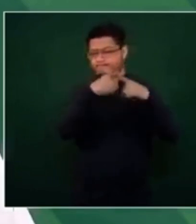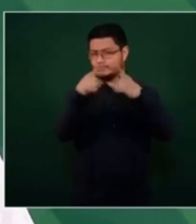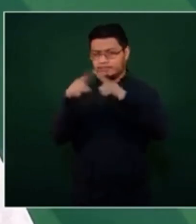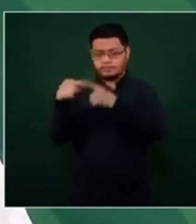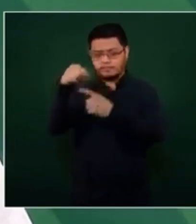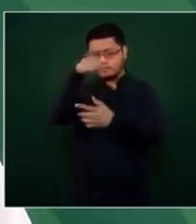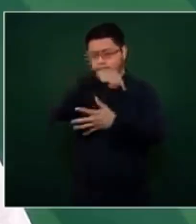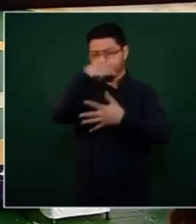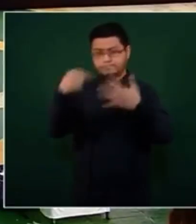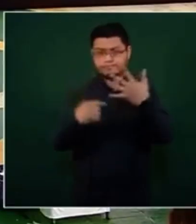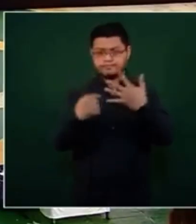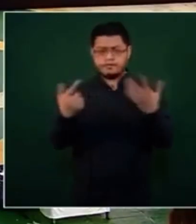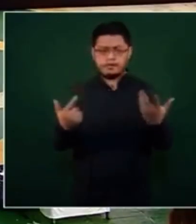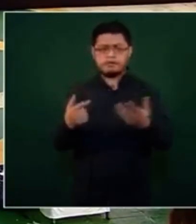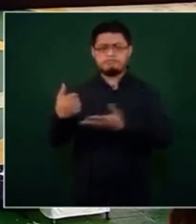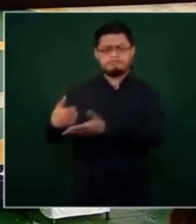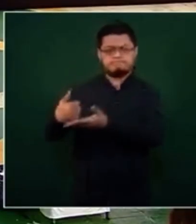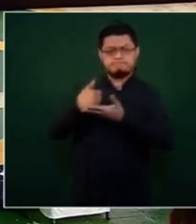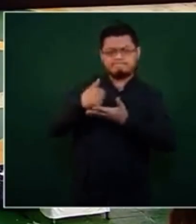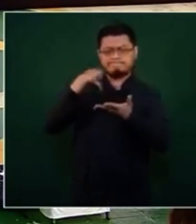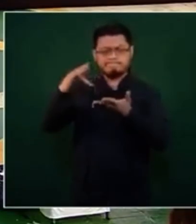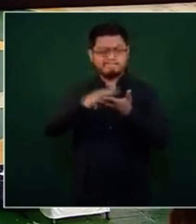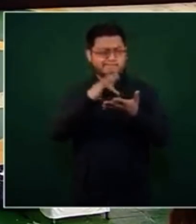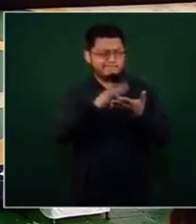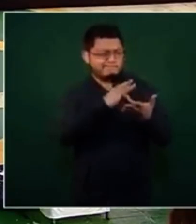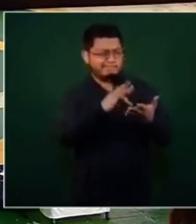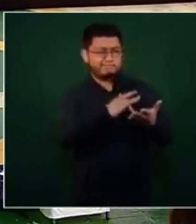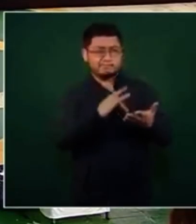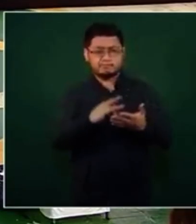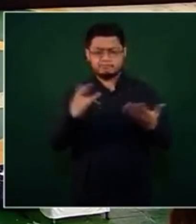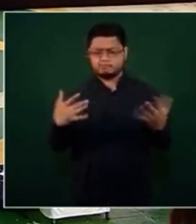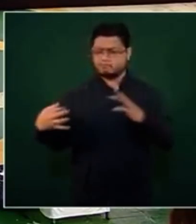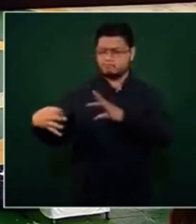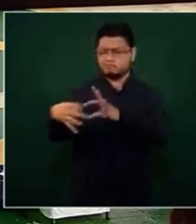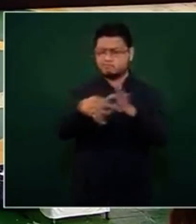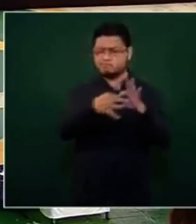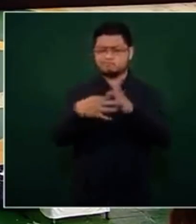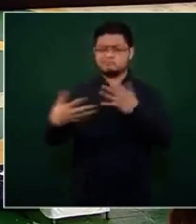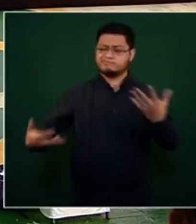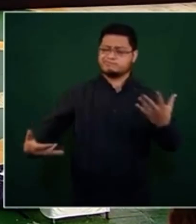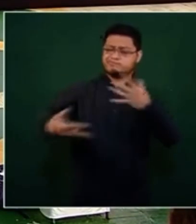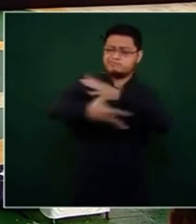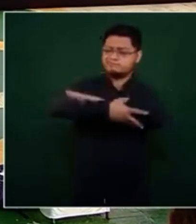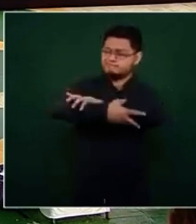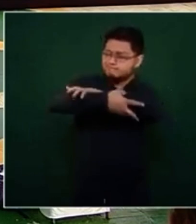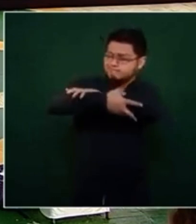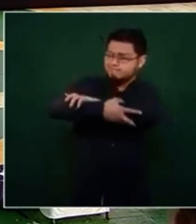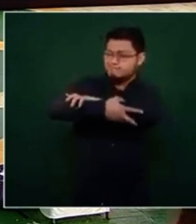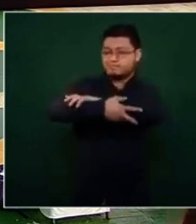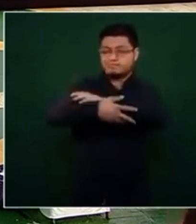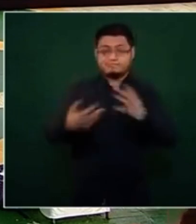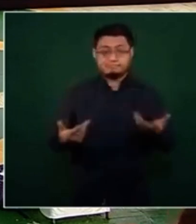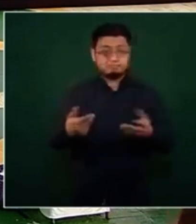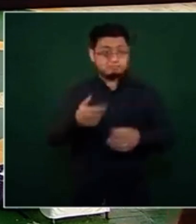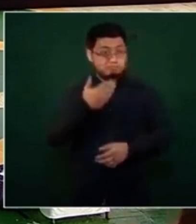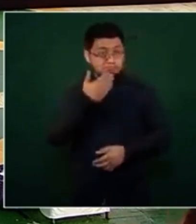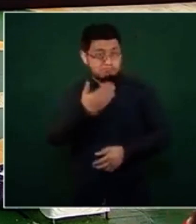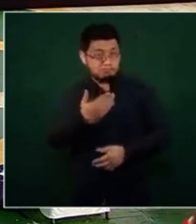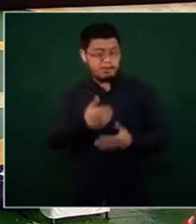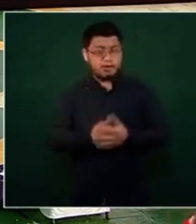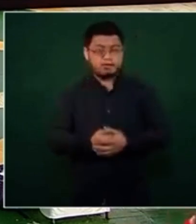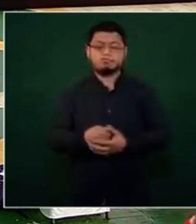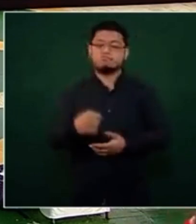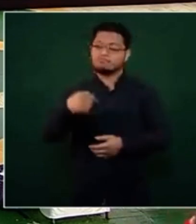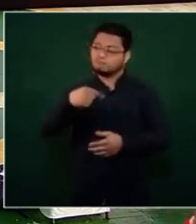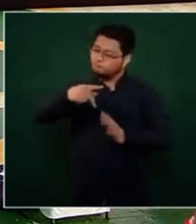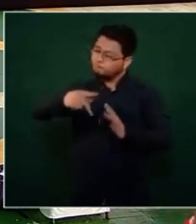participaron de una u otra manera, en una forma armónica, en una forma integrada. Insisto en que todas